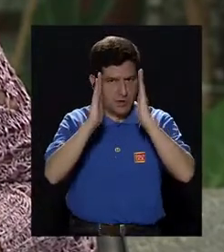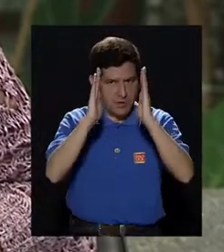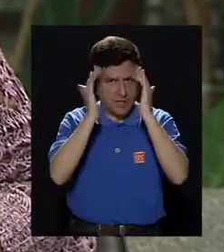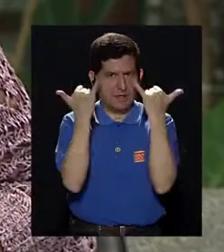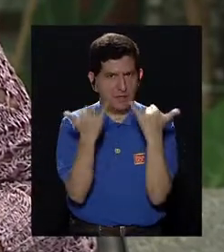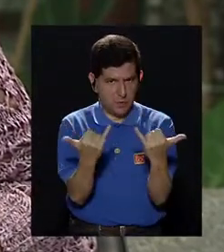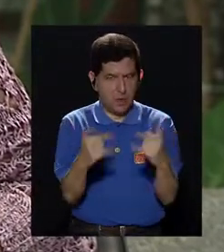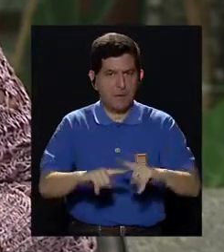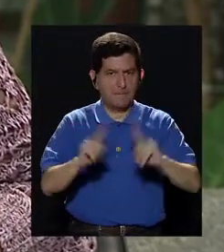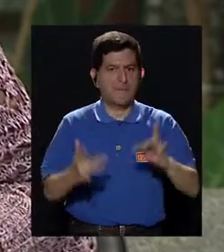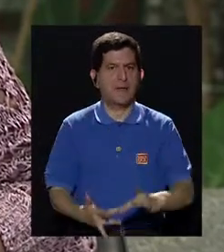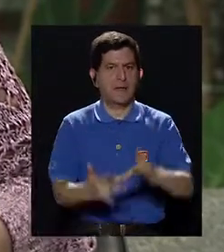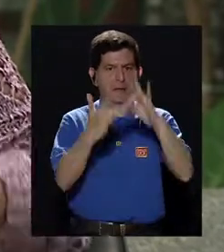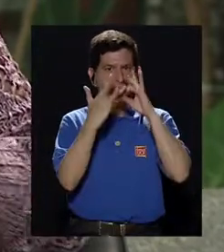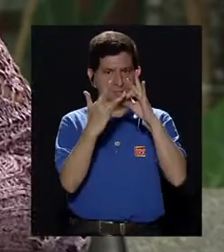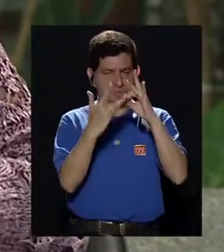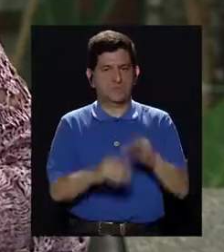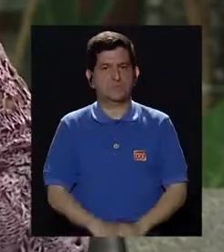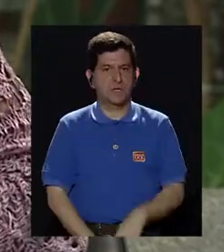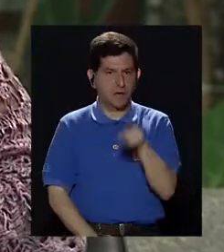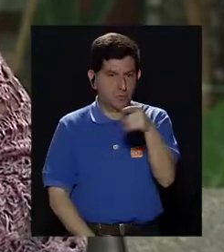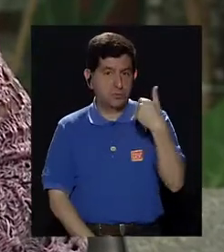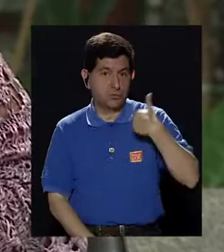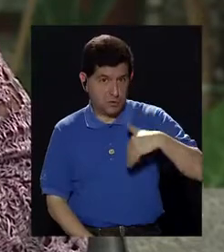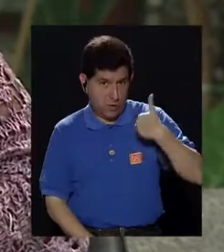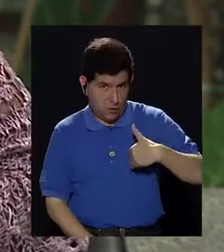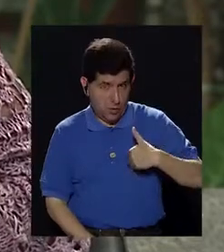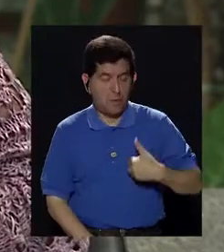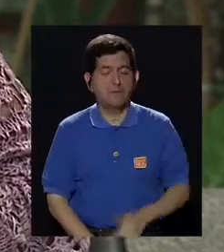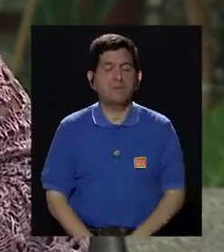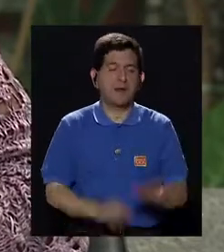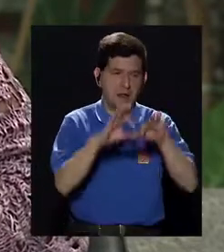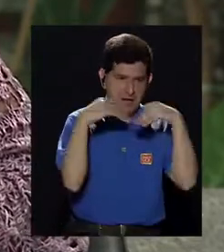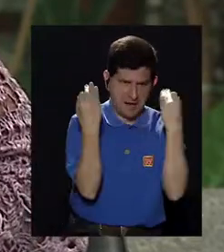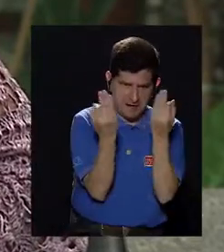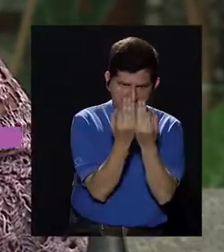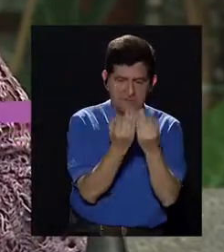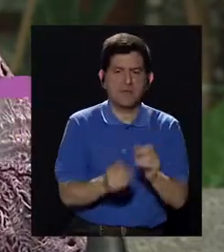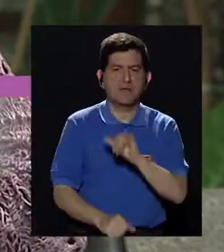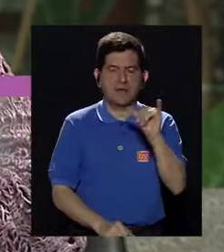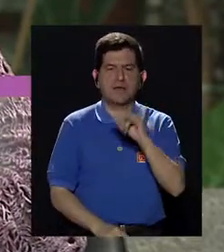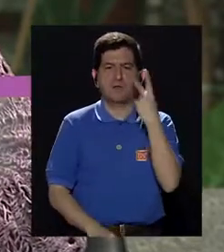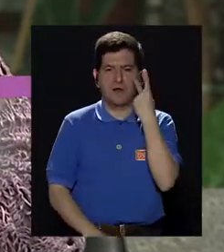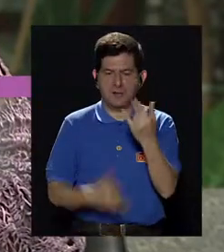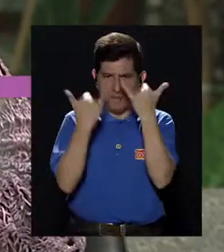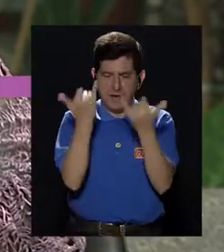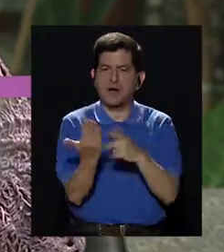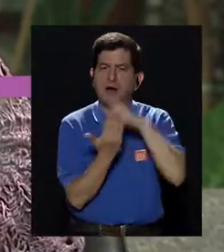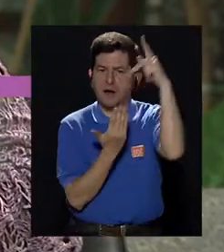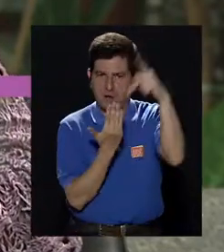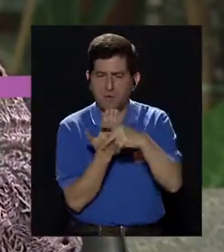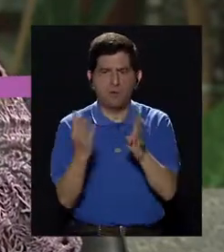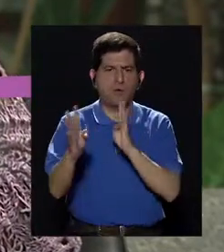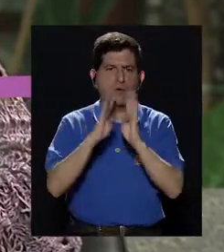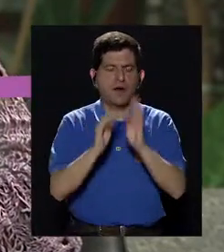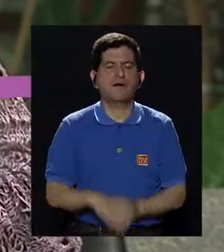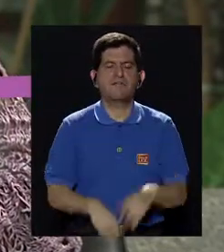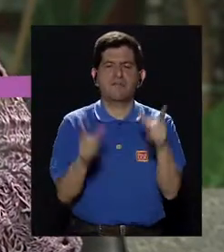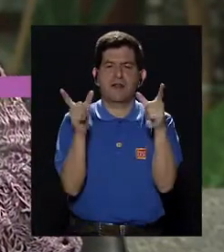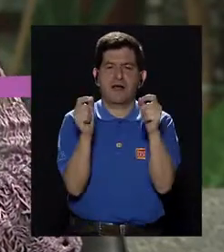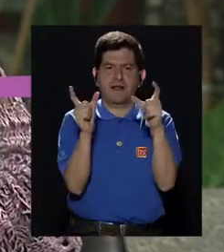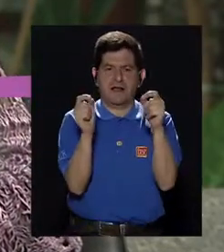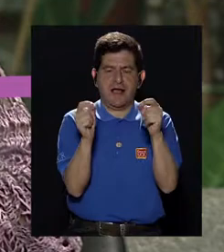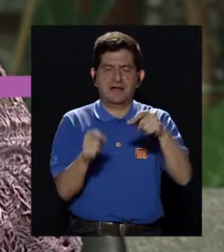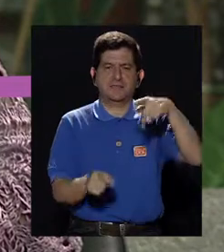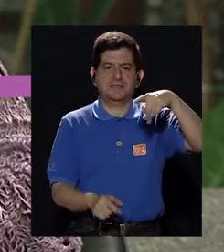escuchando en este momento, pero especialmente para usted, hombre de familia, para que nos está viendo también en este instante, vamos a hablar acerca del